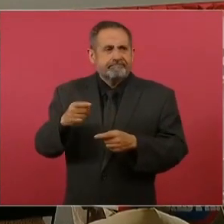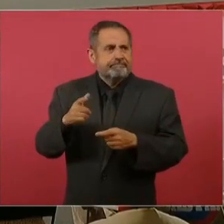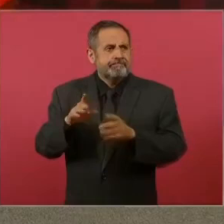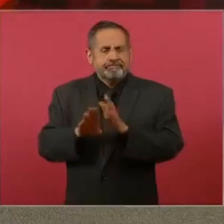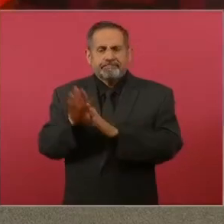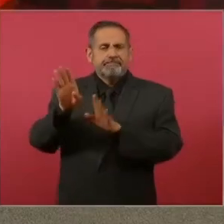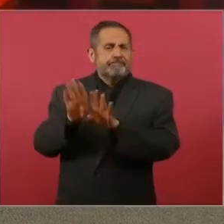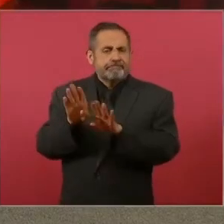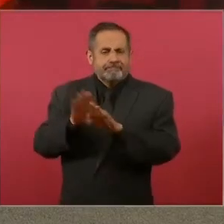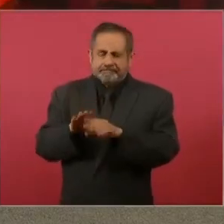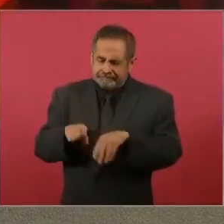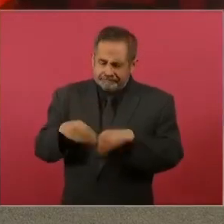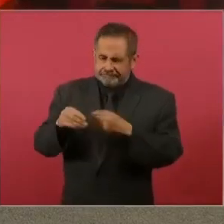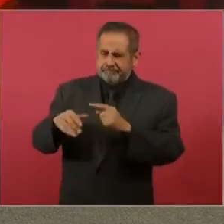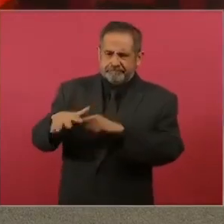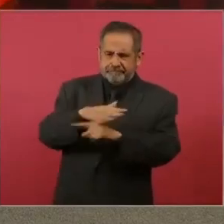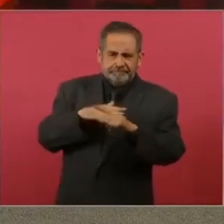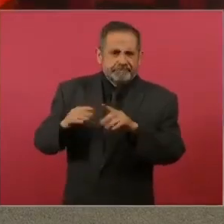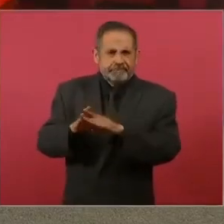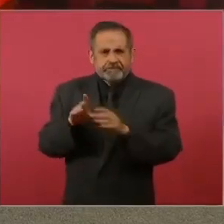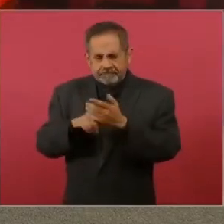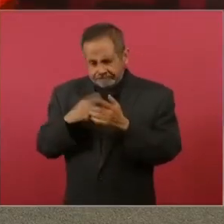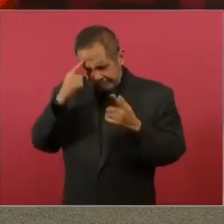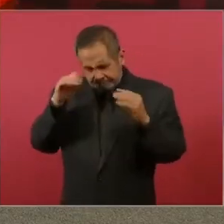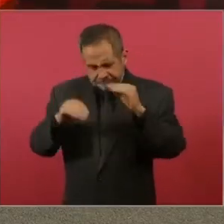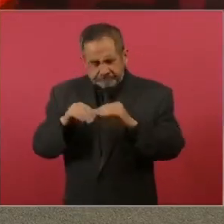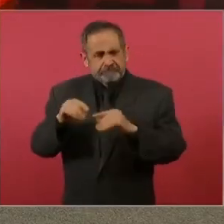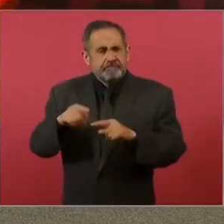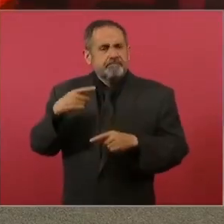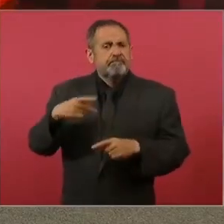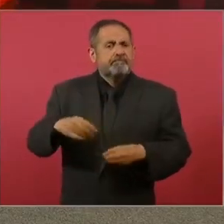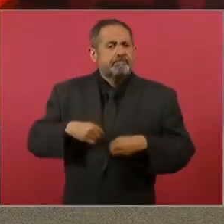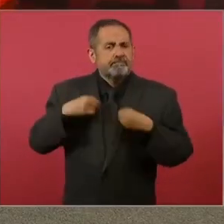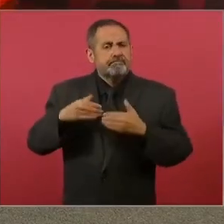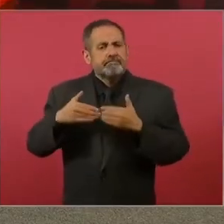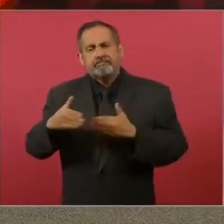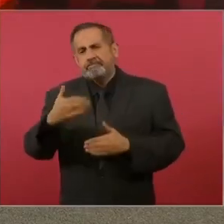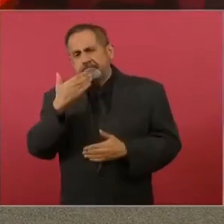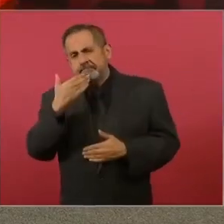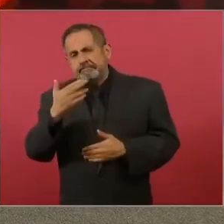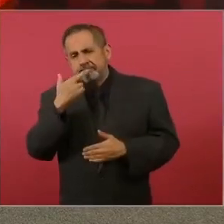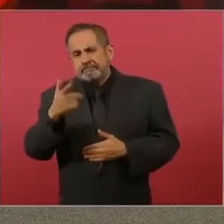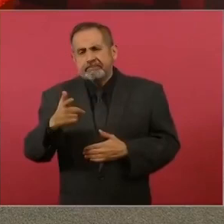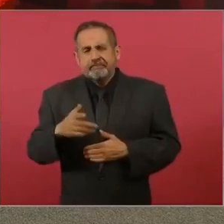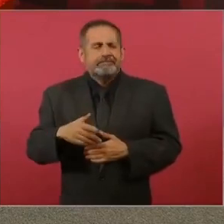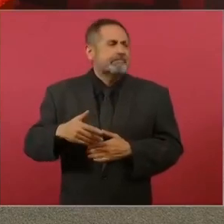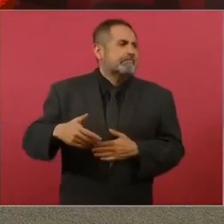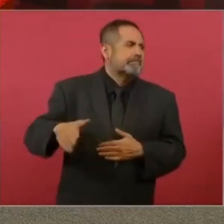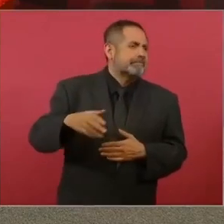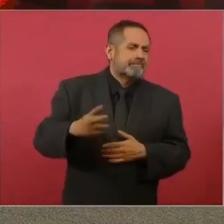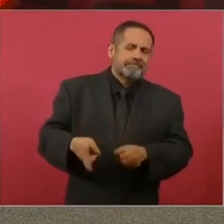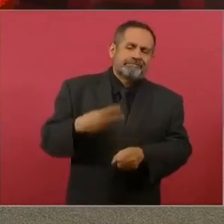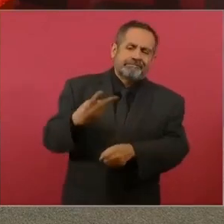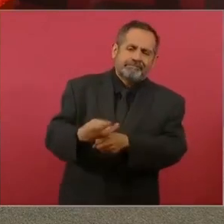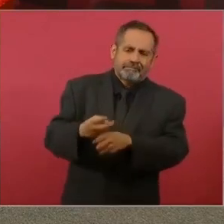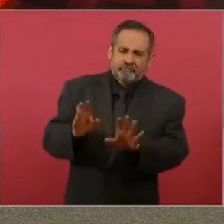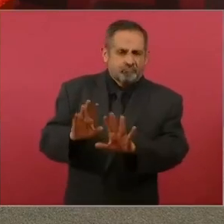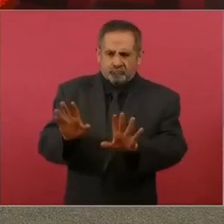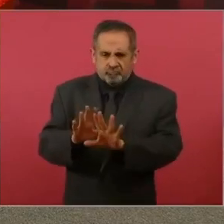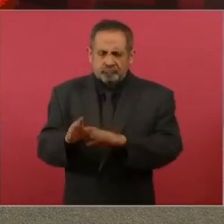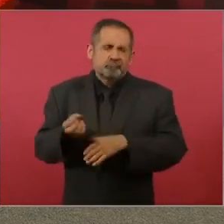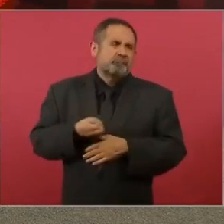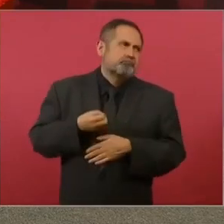o sea, dándoles un contexto sobre el cual proyectar una vida y no una participación secundaria o